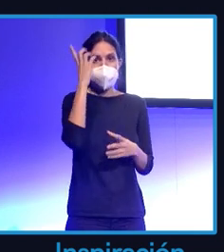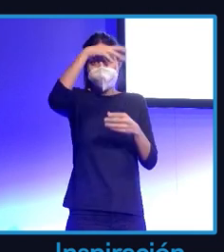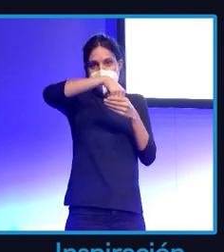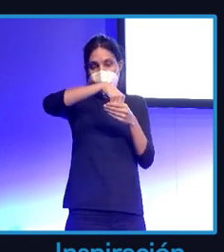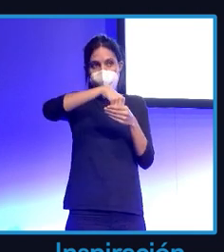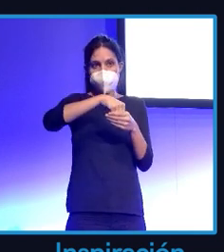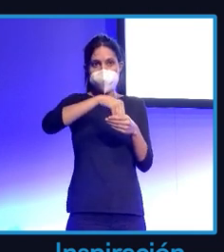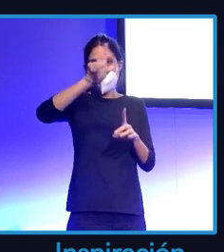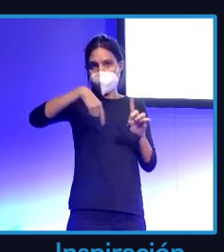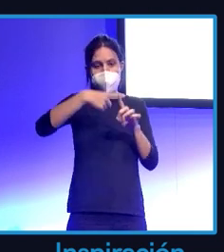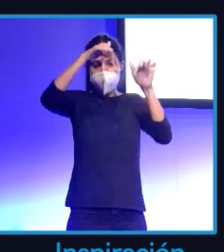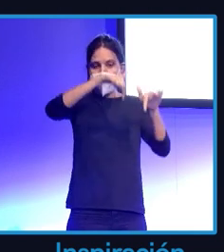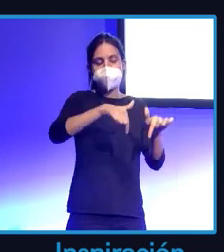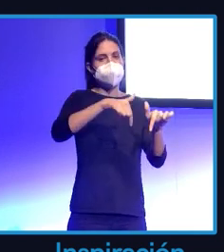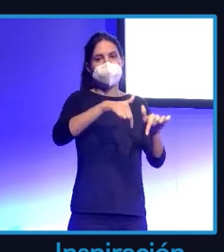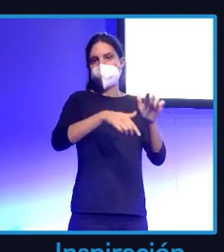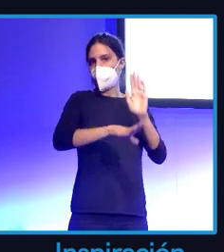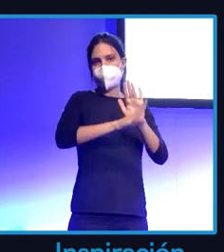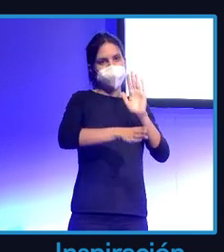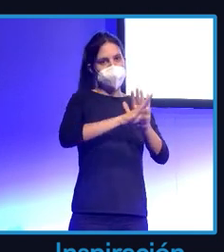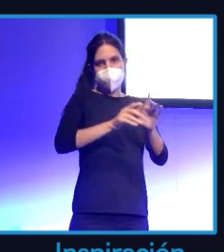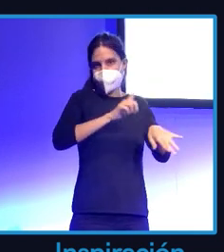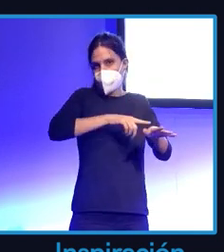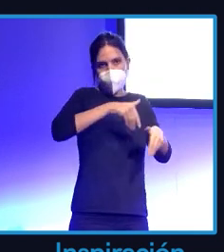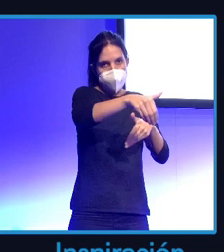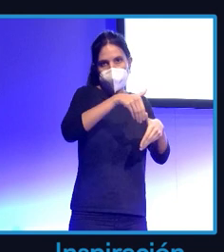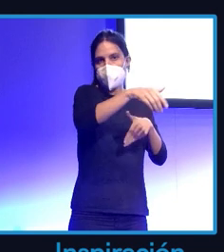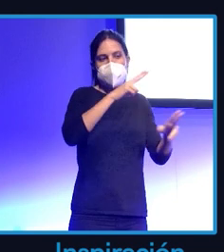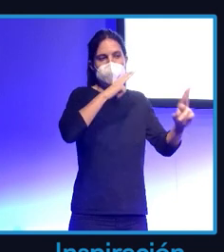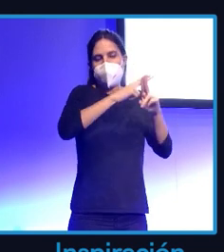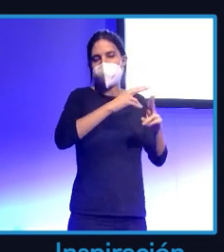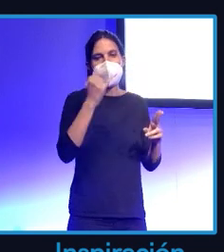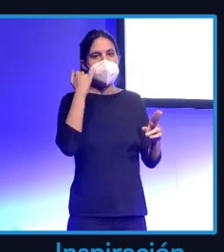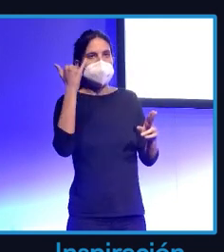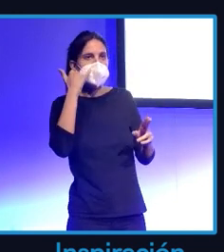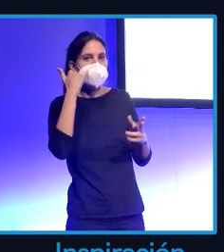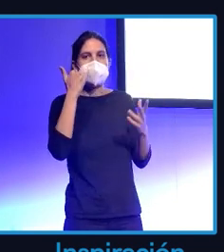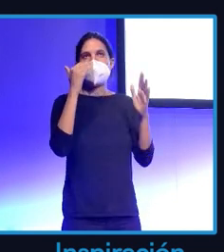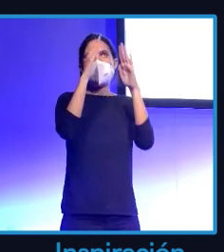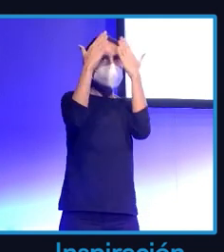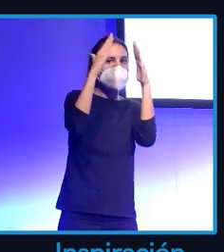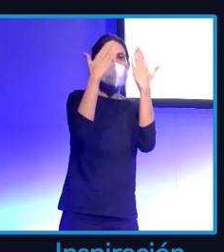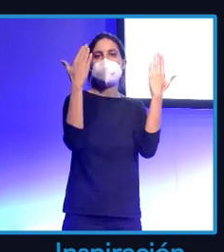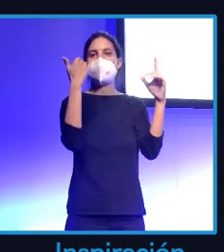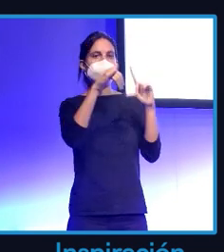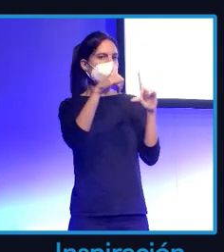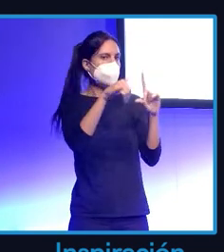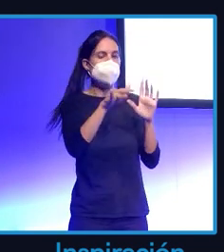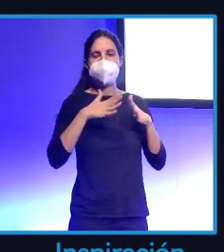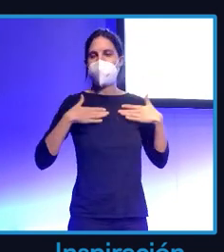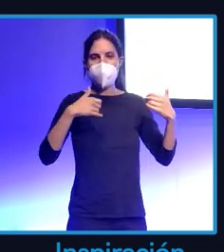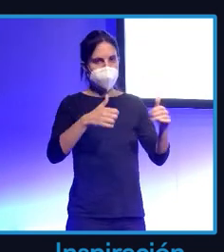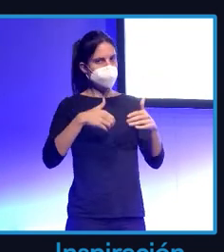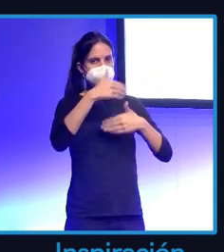llegado para quedarse, de que se llamará Instagram, Facebook, Twitter, YouTube, lo que queráis, pero esto está empezando